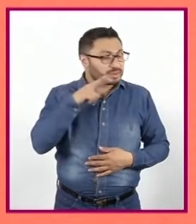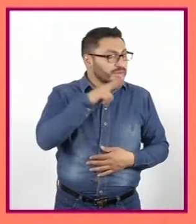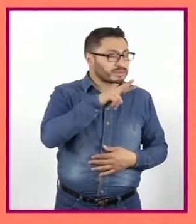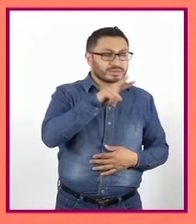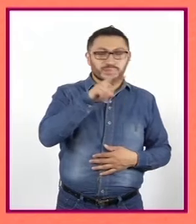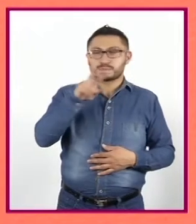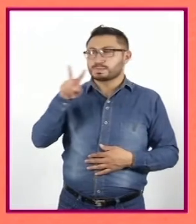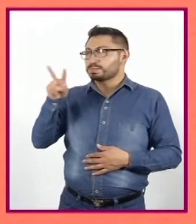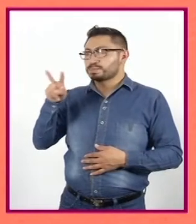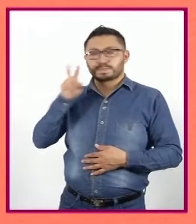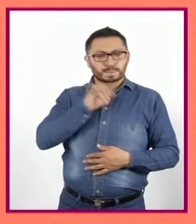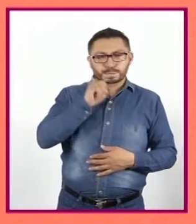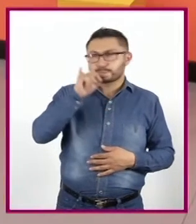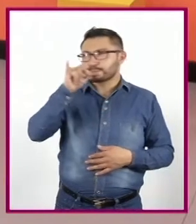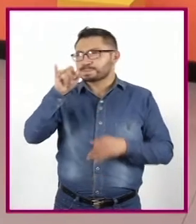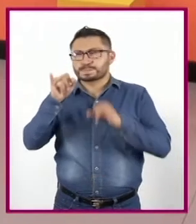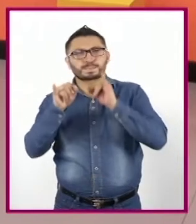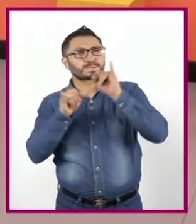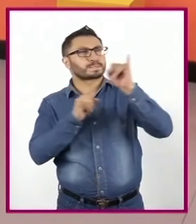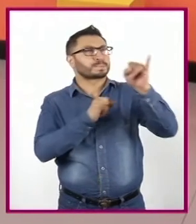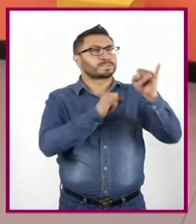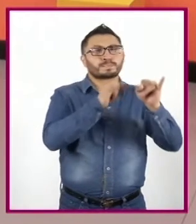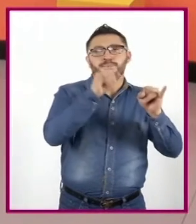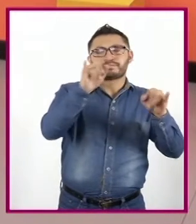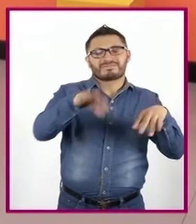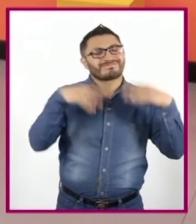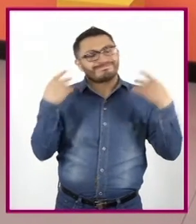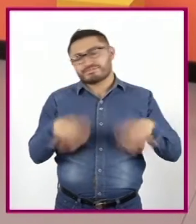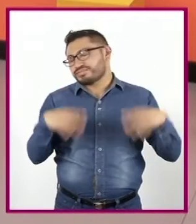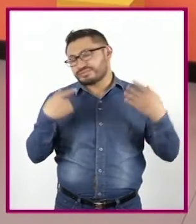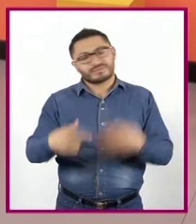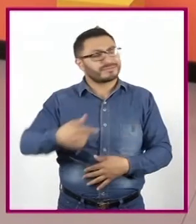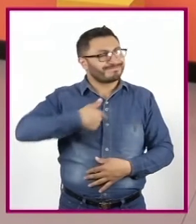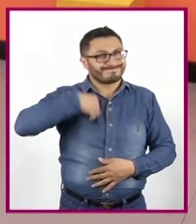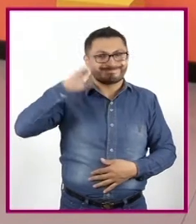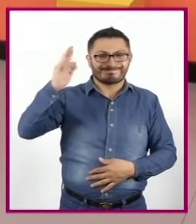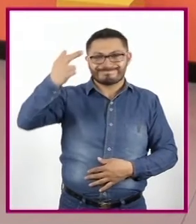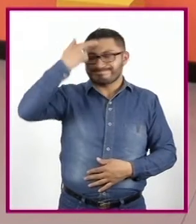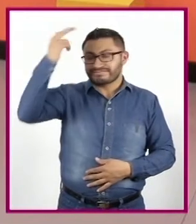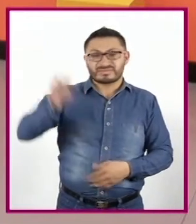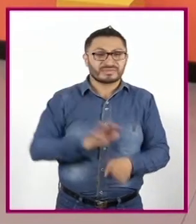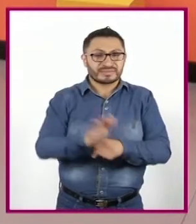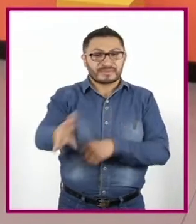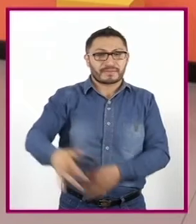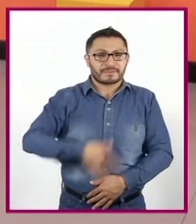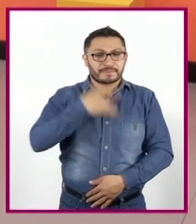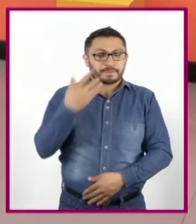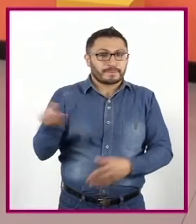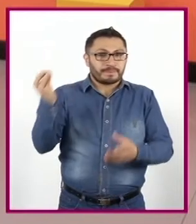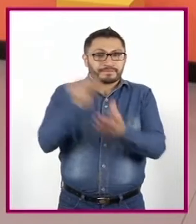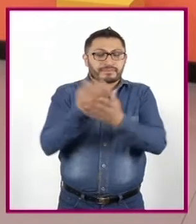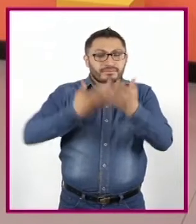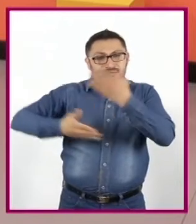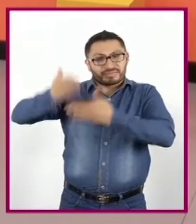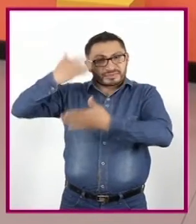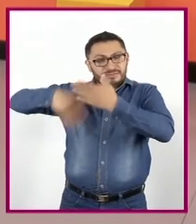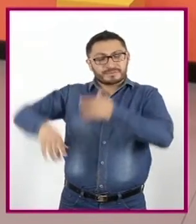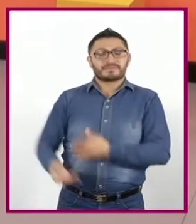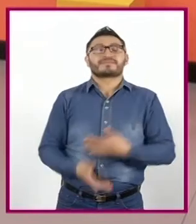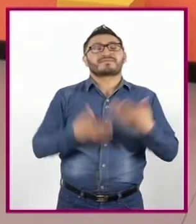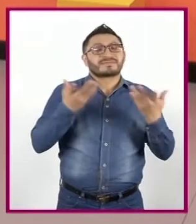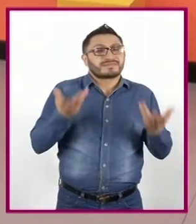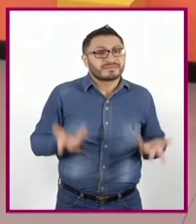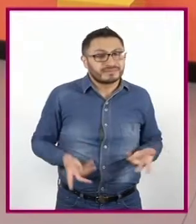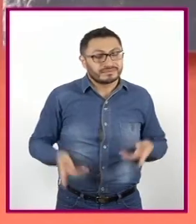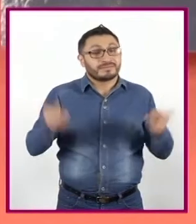ver en el horizonte Ay, me recuerda lo que sentí la sesión pasada Donde a